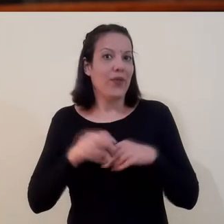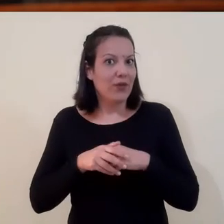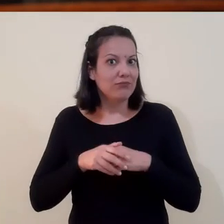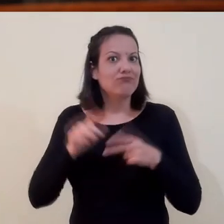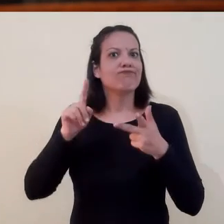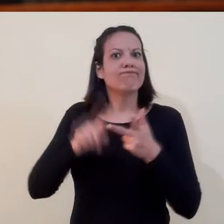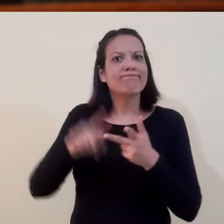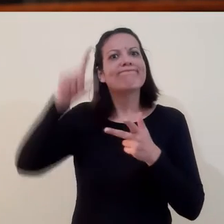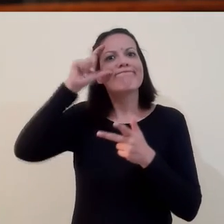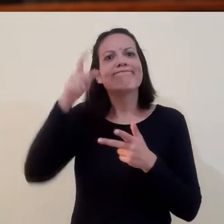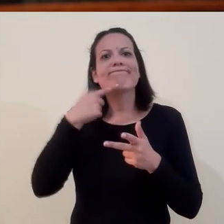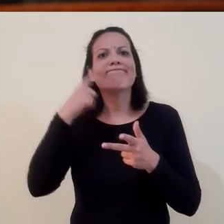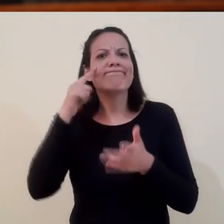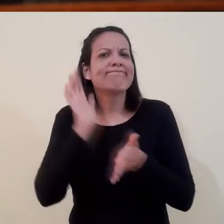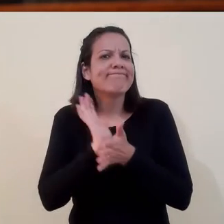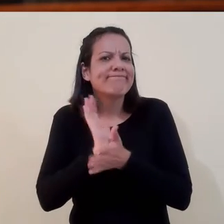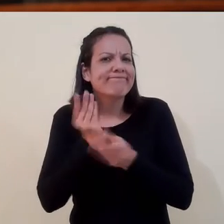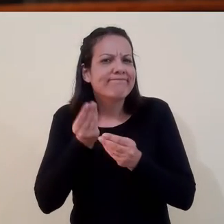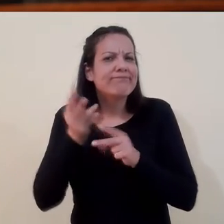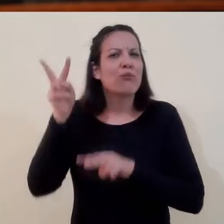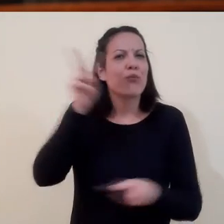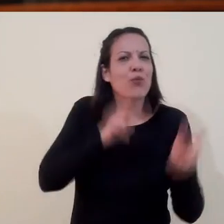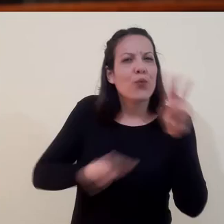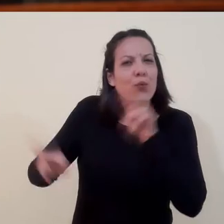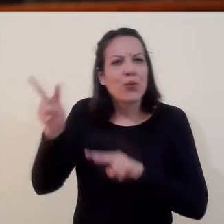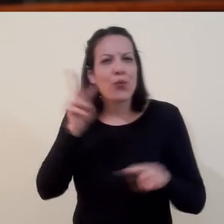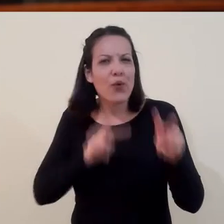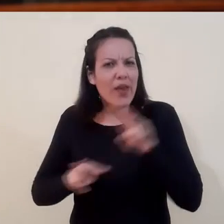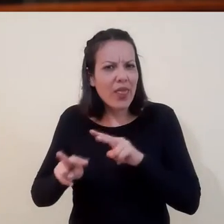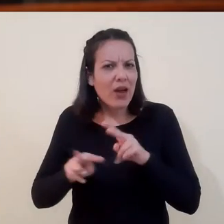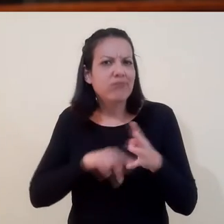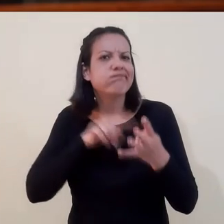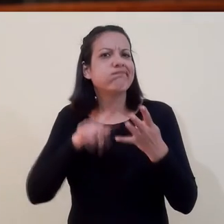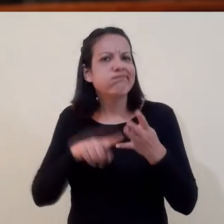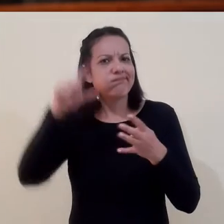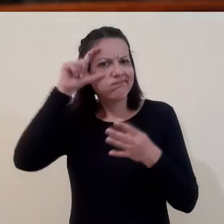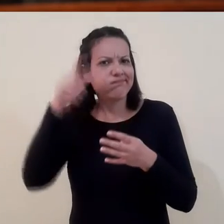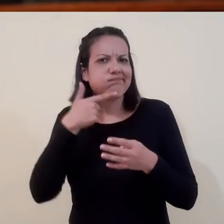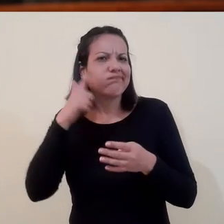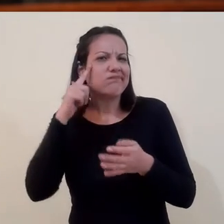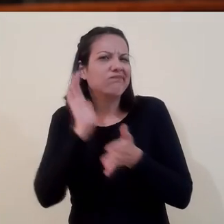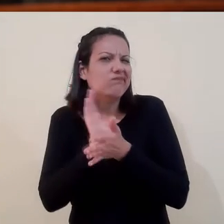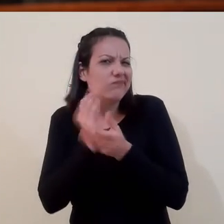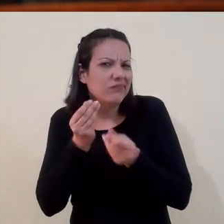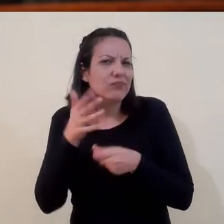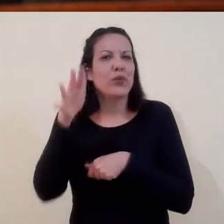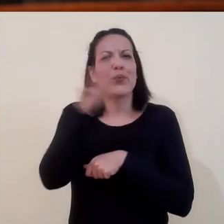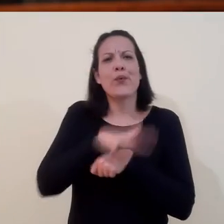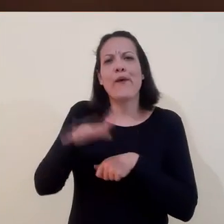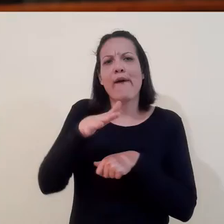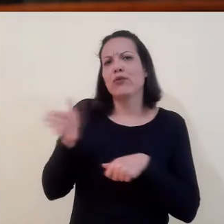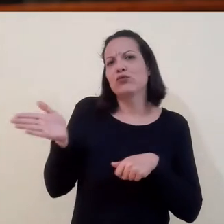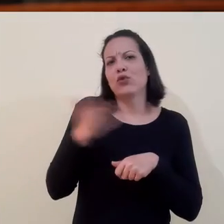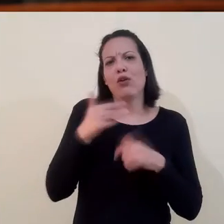la ESI es búsqueda, la ESI es el lugar de todas y de todos,